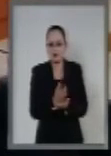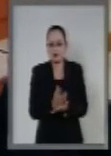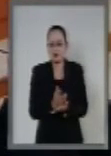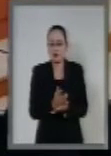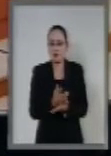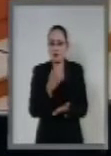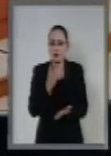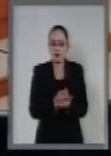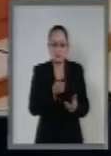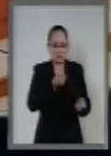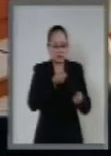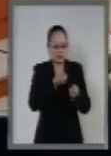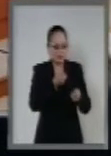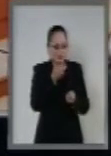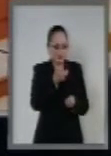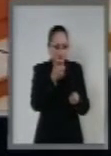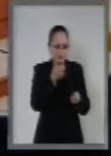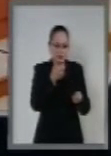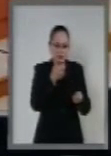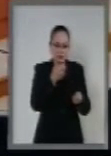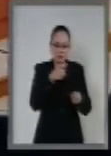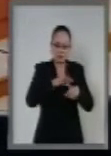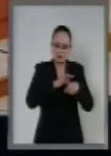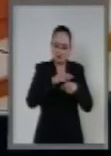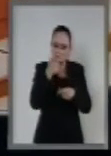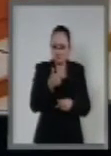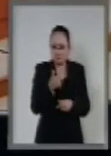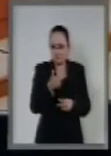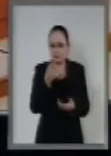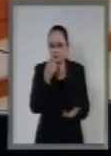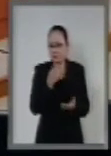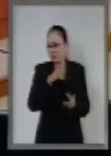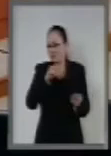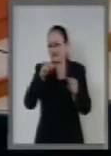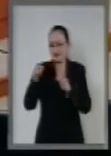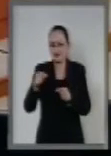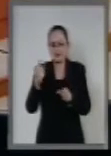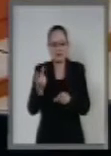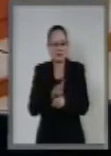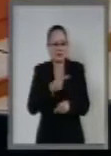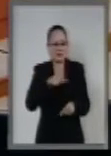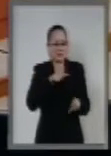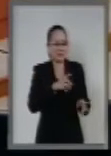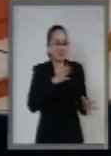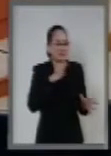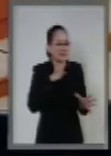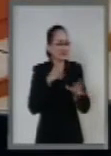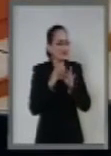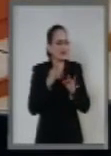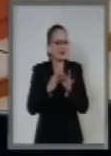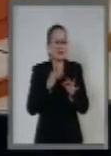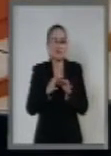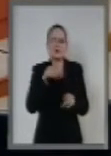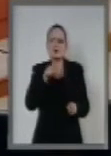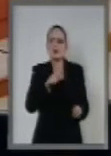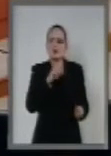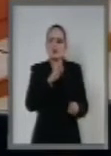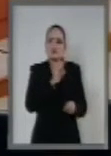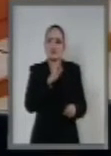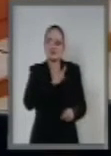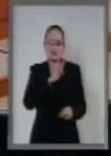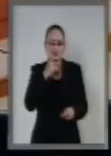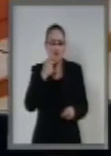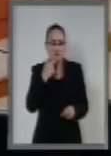al manejo contable de dichos recursos, y no sobre la efectividad y eficacia en la que se usen